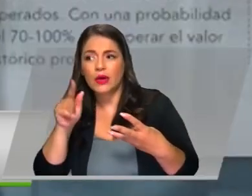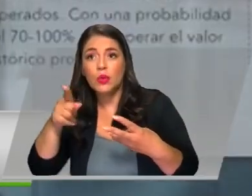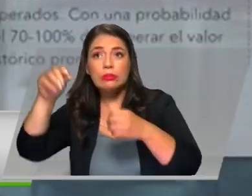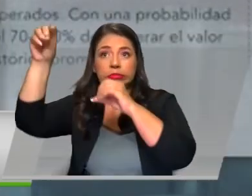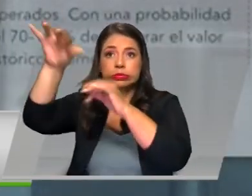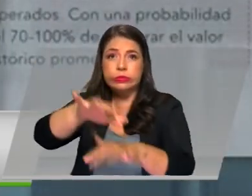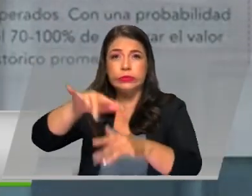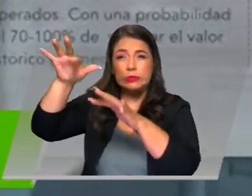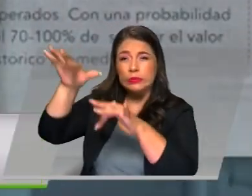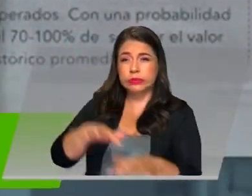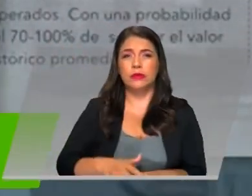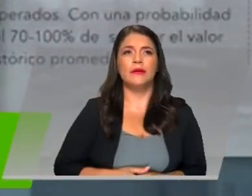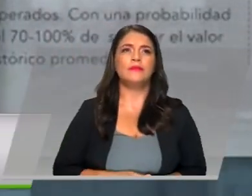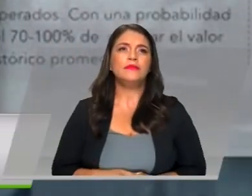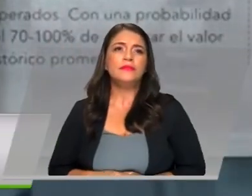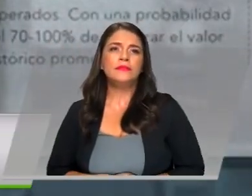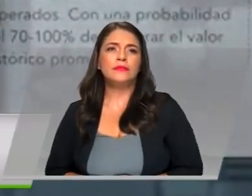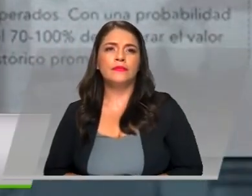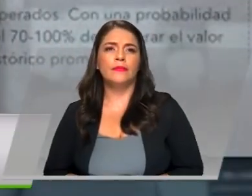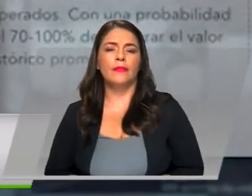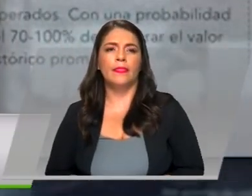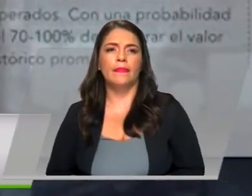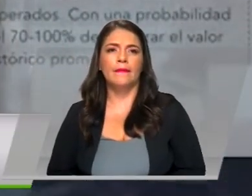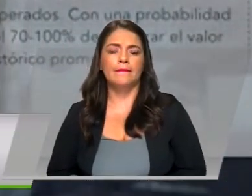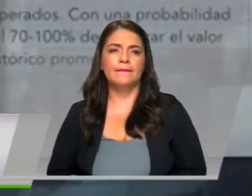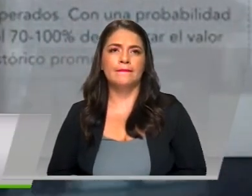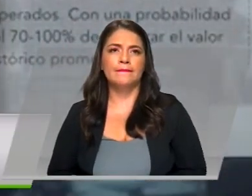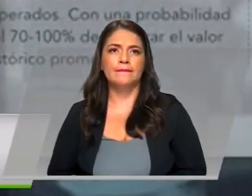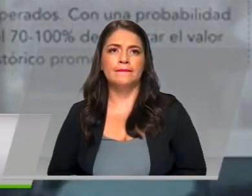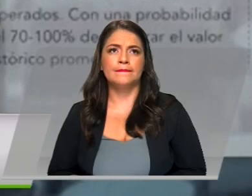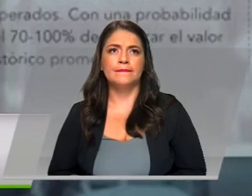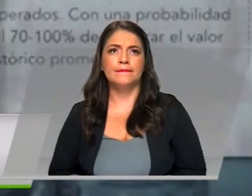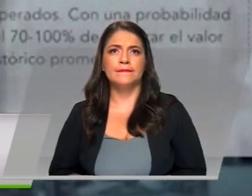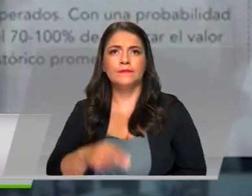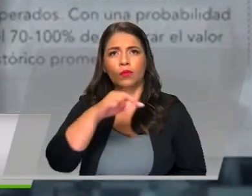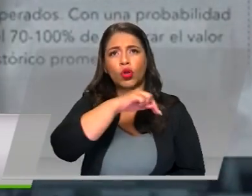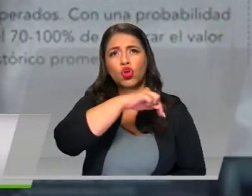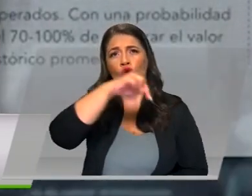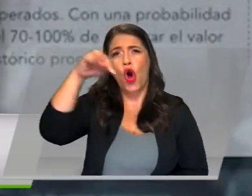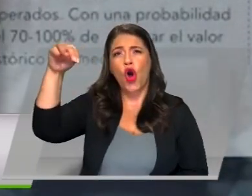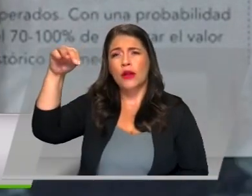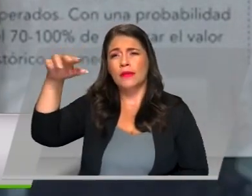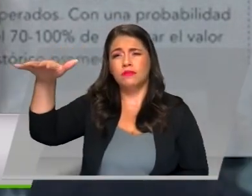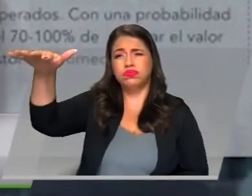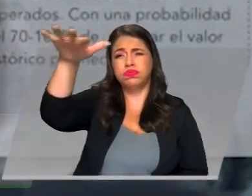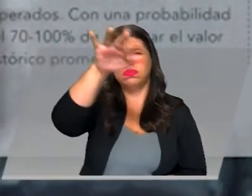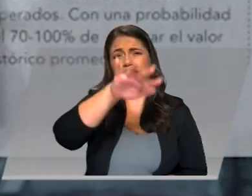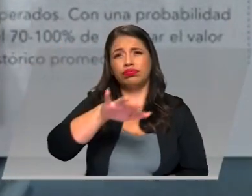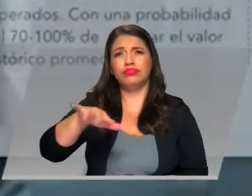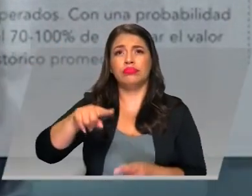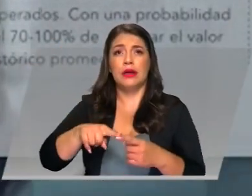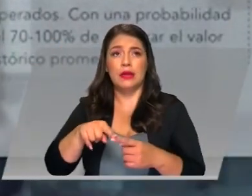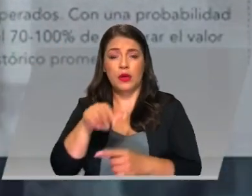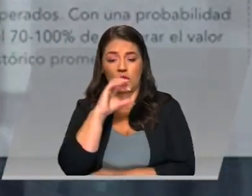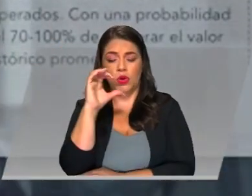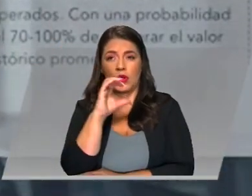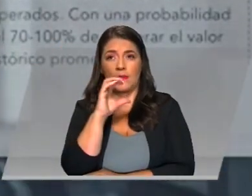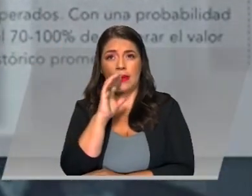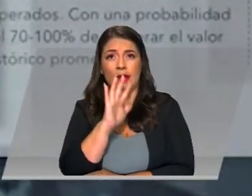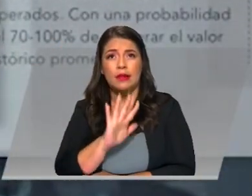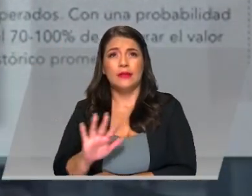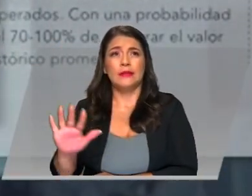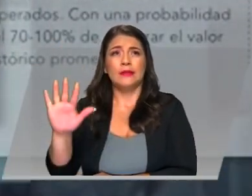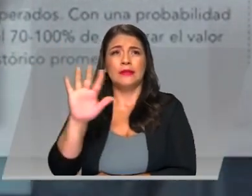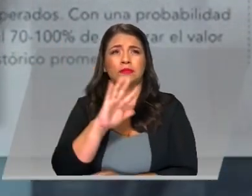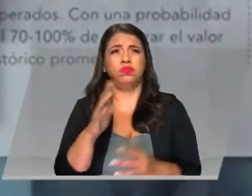Una gran región, otra vez en el norte del continente, sobre nuestro país, en el cual la